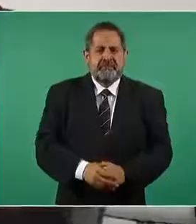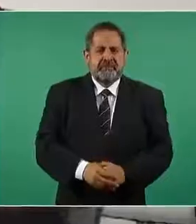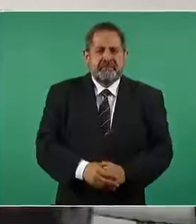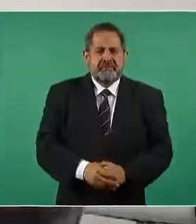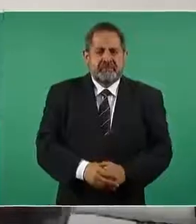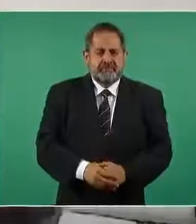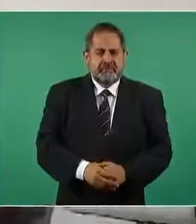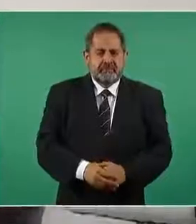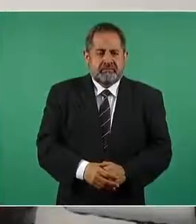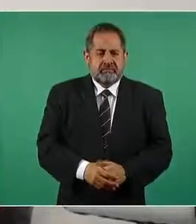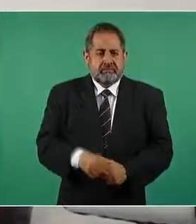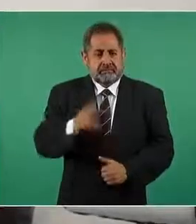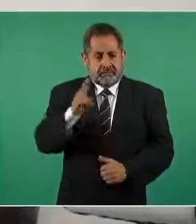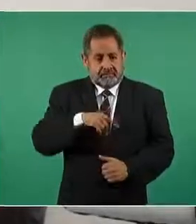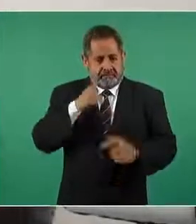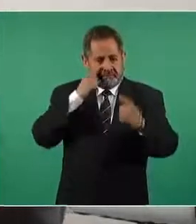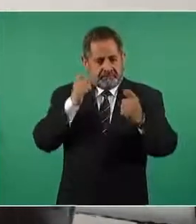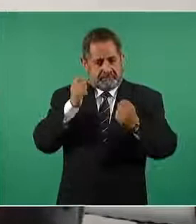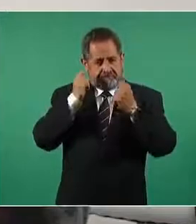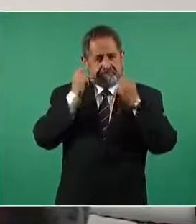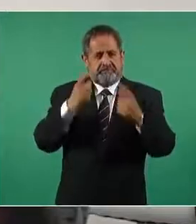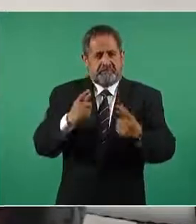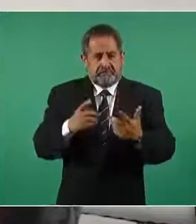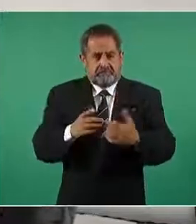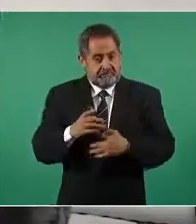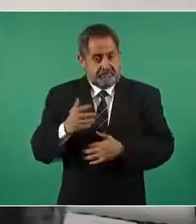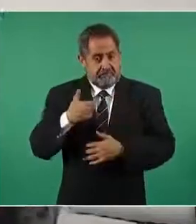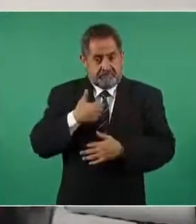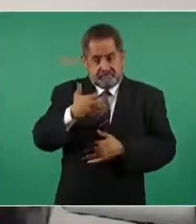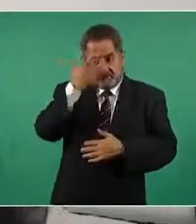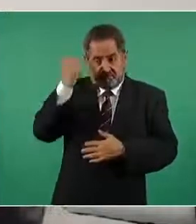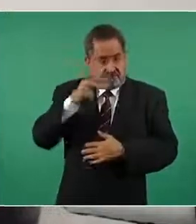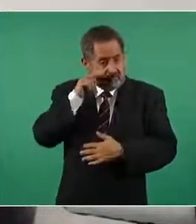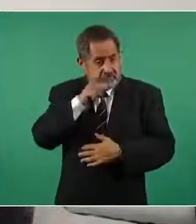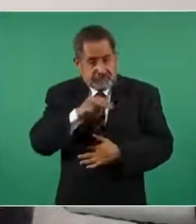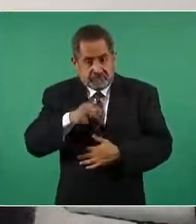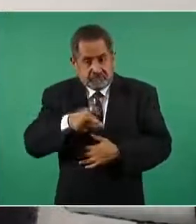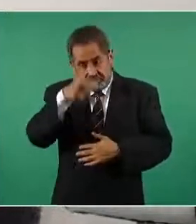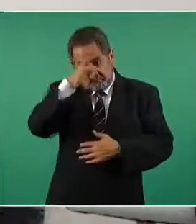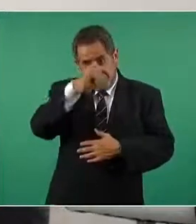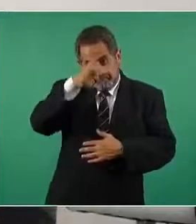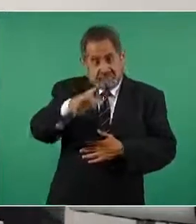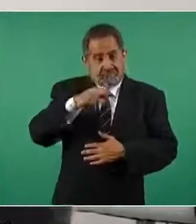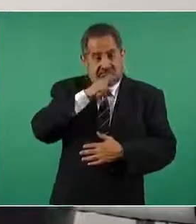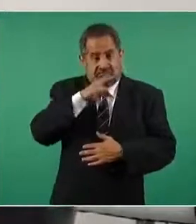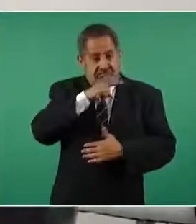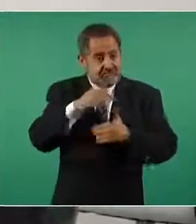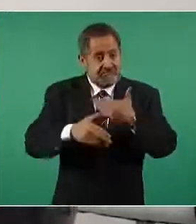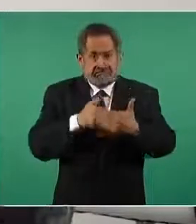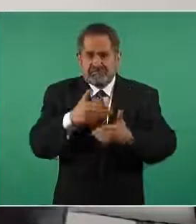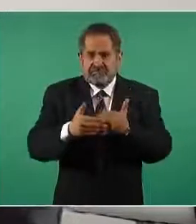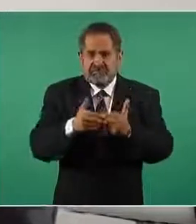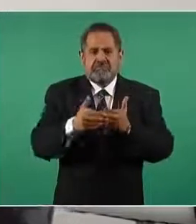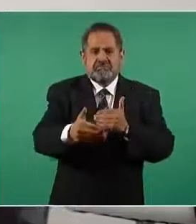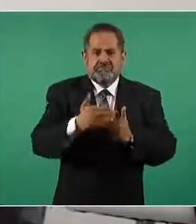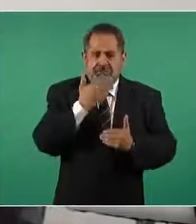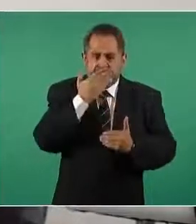la verdad estoy impresionada no sabía que iban tan rápido y que tuvieran ya todo este avance